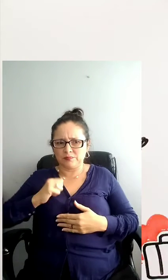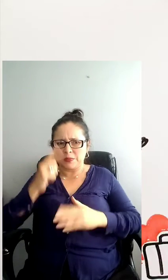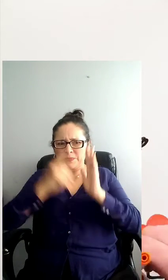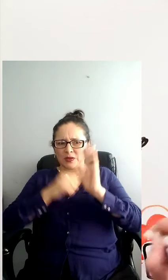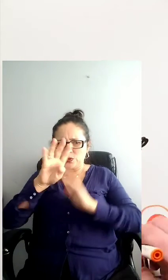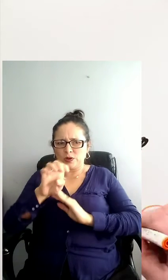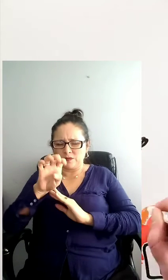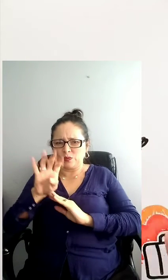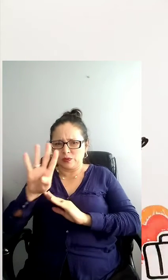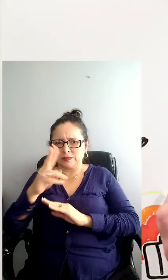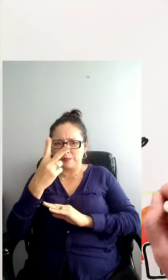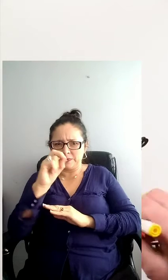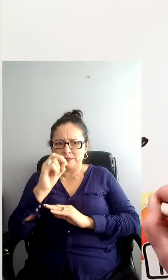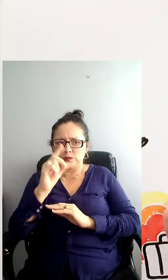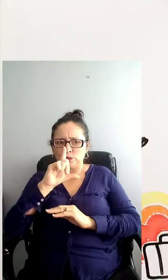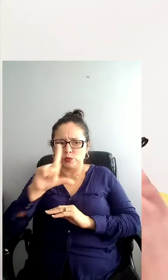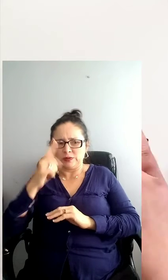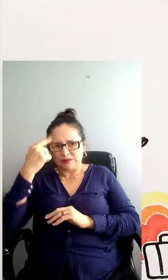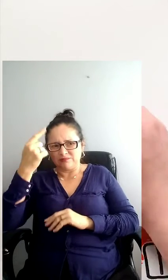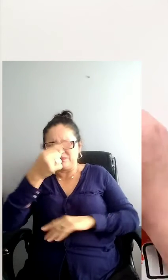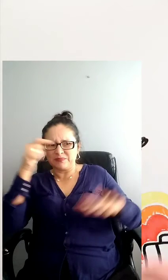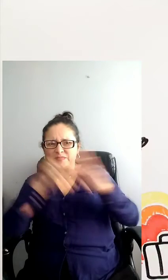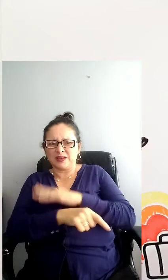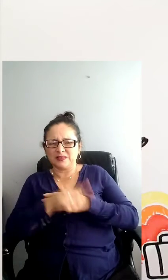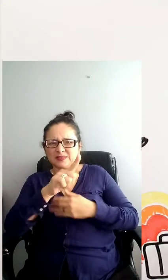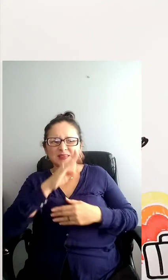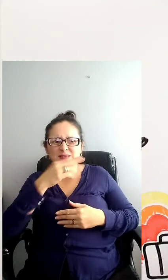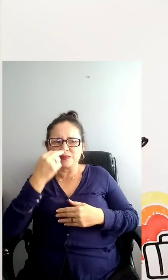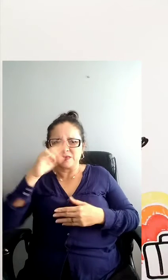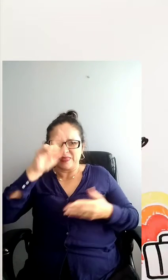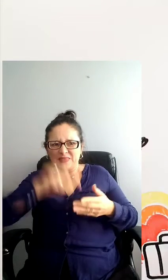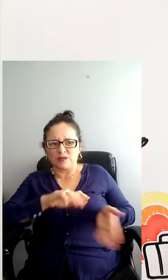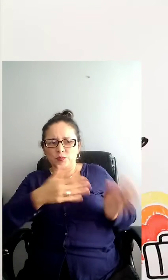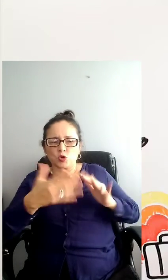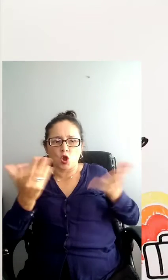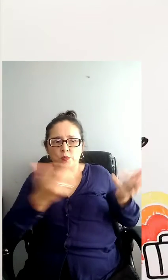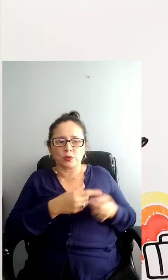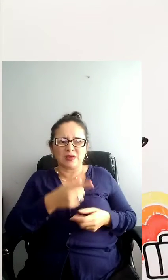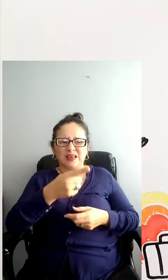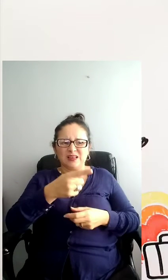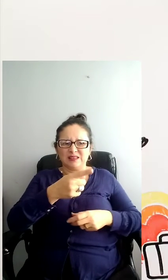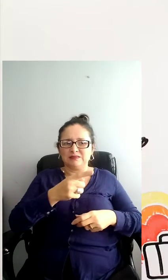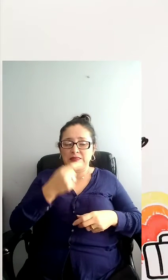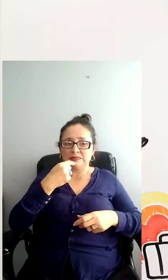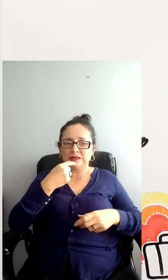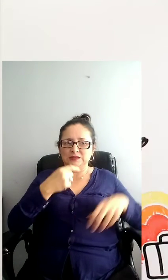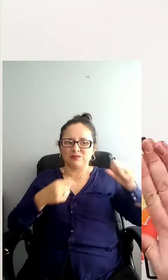una bomba en la llamada Guarida del Globo. Pero el atentado fue fallido, solo hiriendo levemente al cielo.